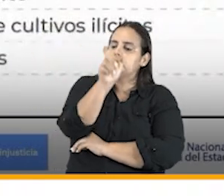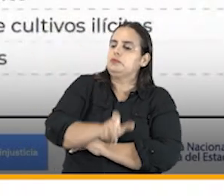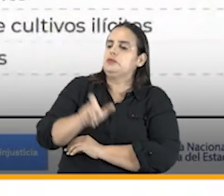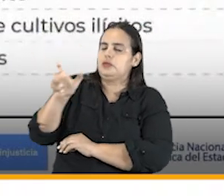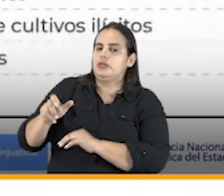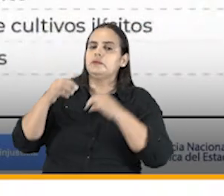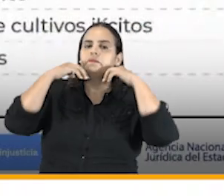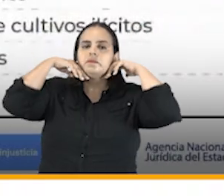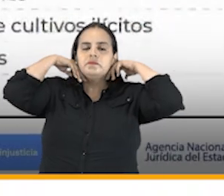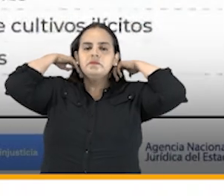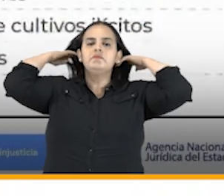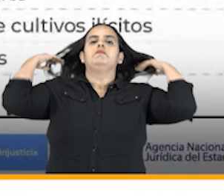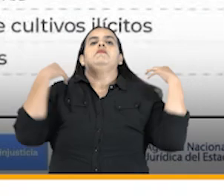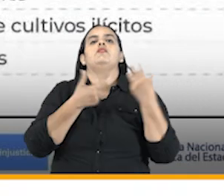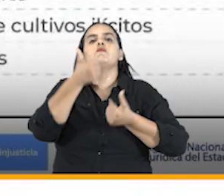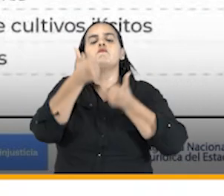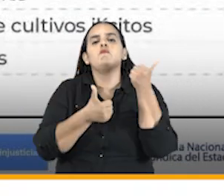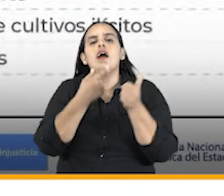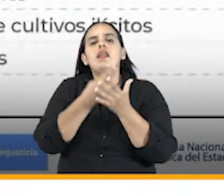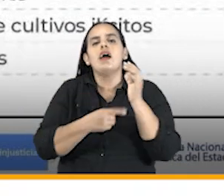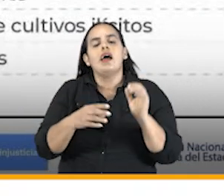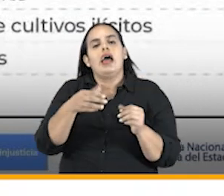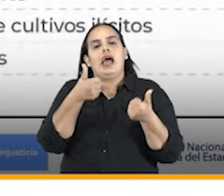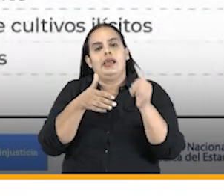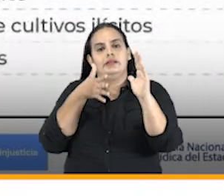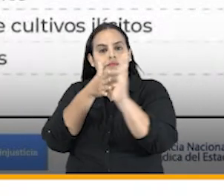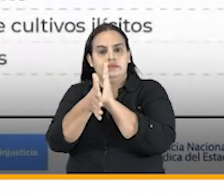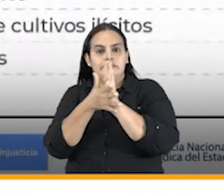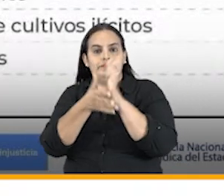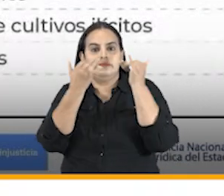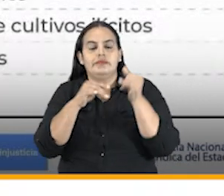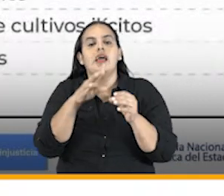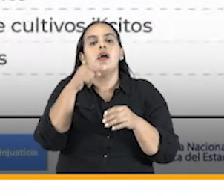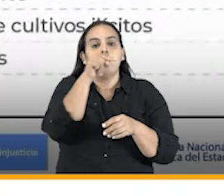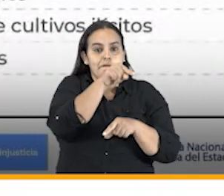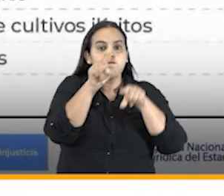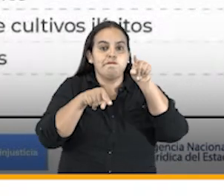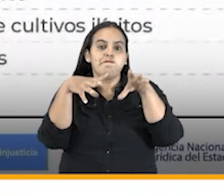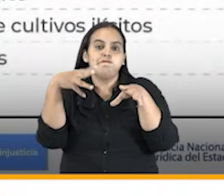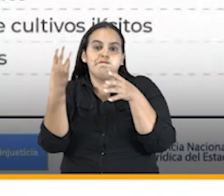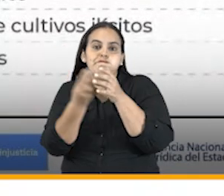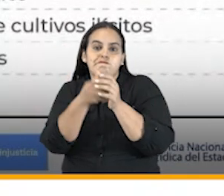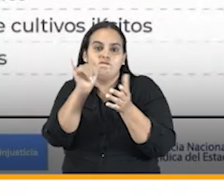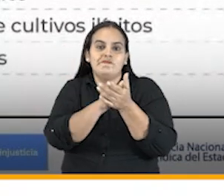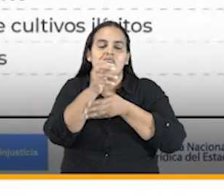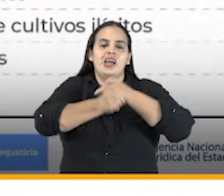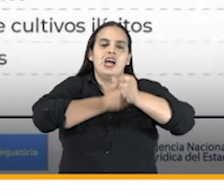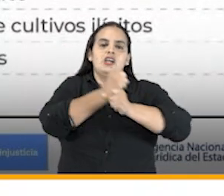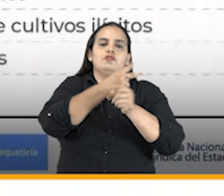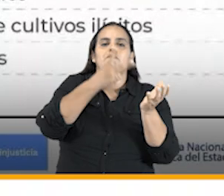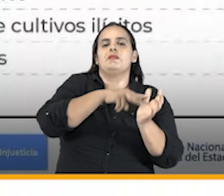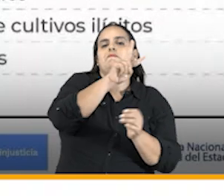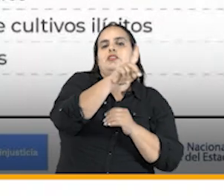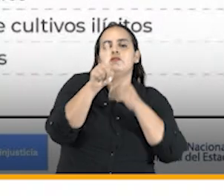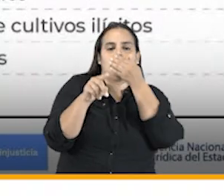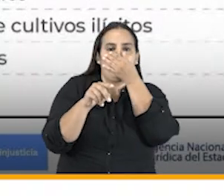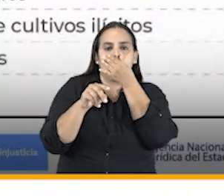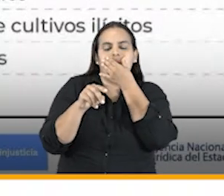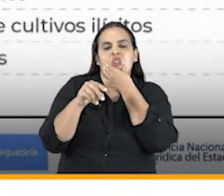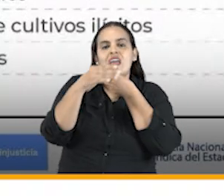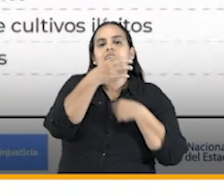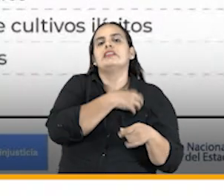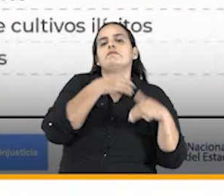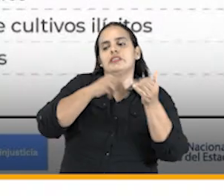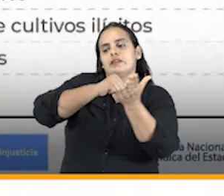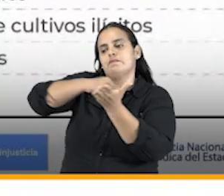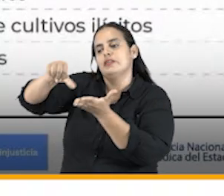sido victorias? Y aquí incluyo algunas del año 2021. Hemos ganado el arbitraje de inversión de Astridia